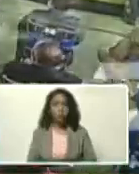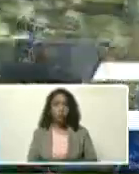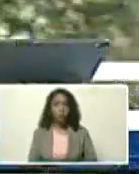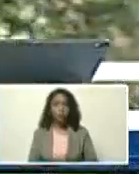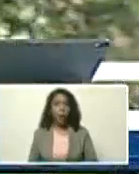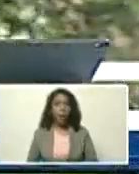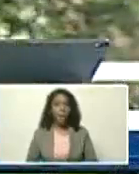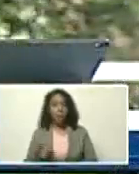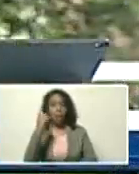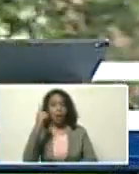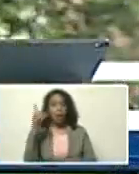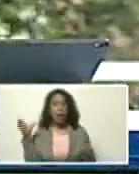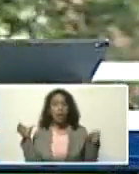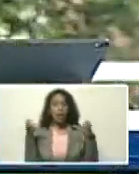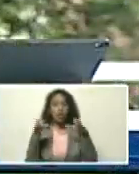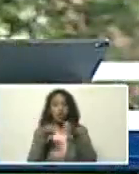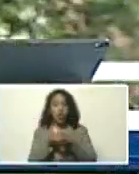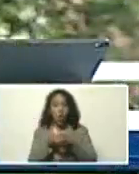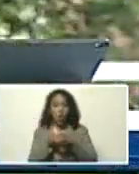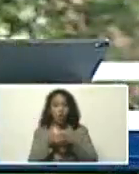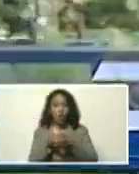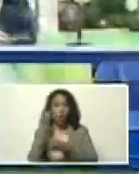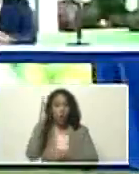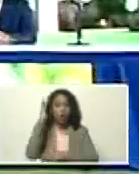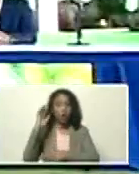el primer congreso de investigadores, ha hecho,